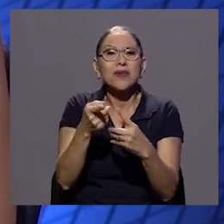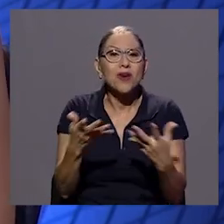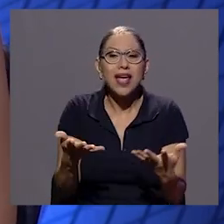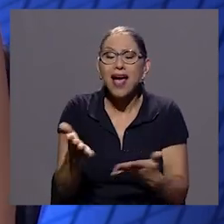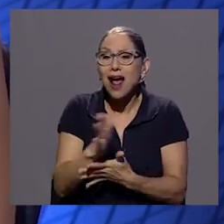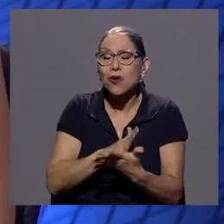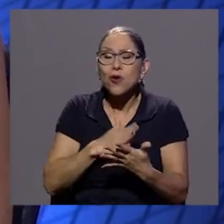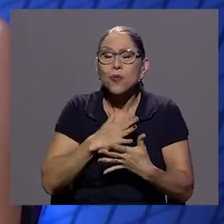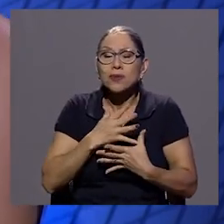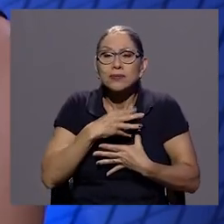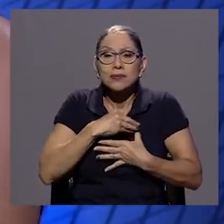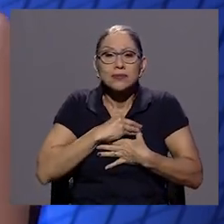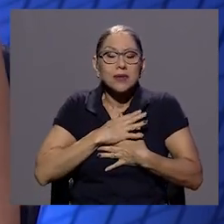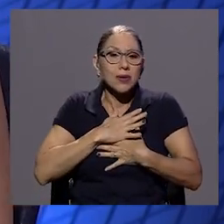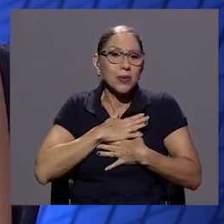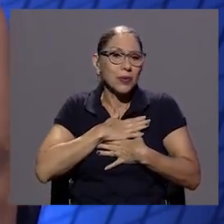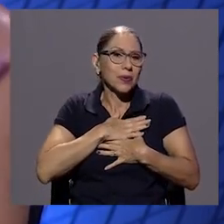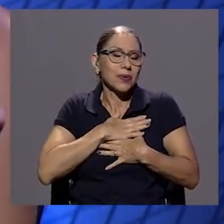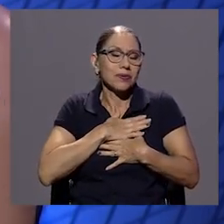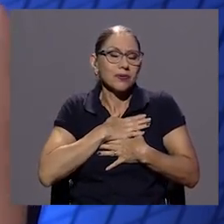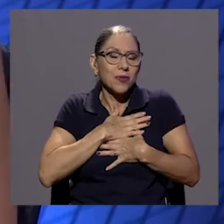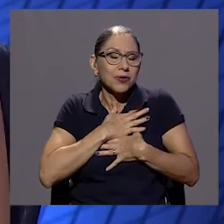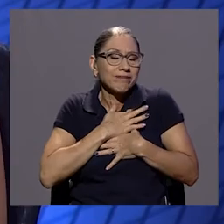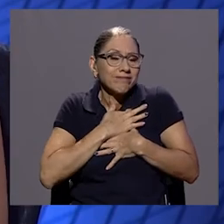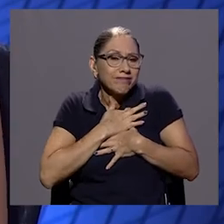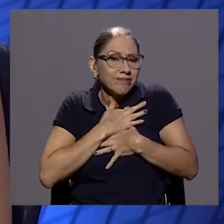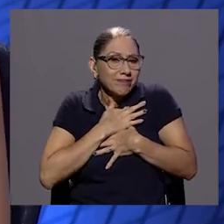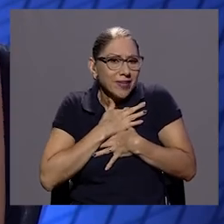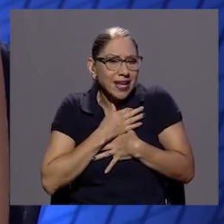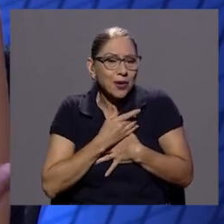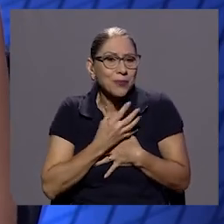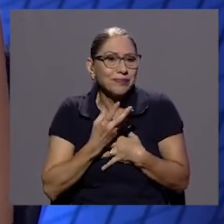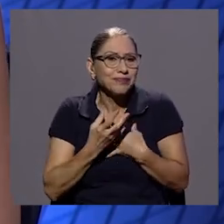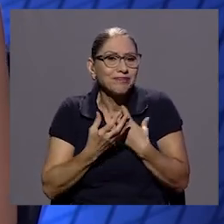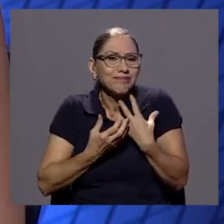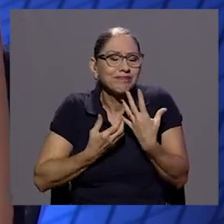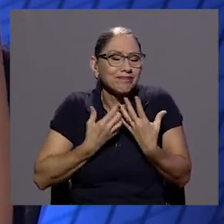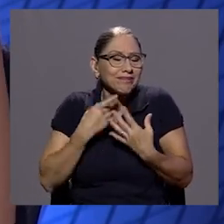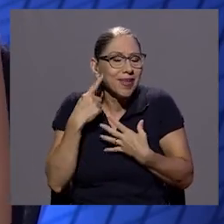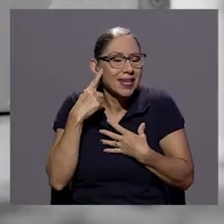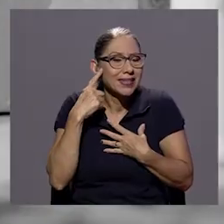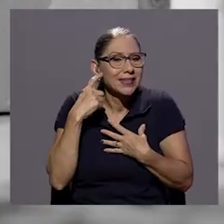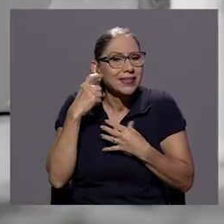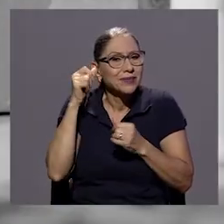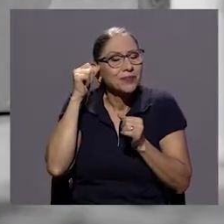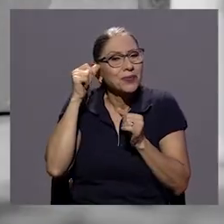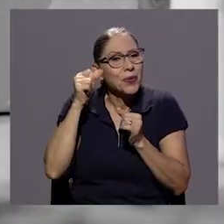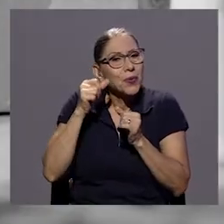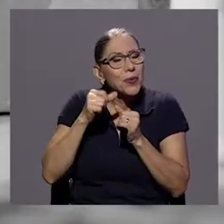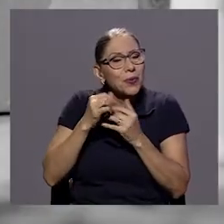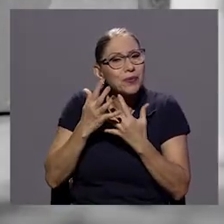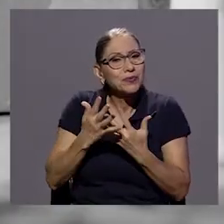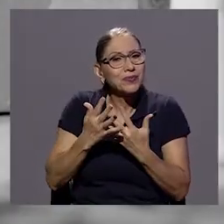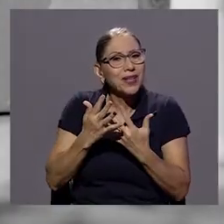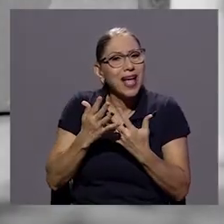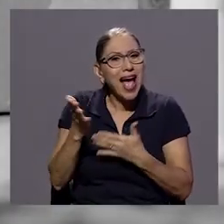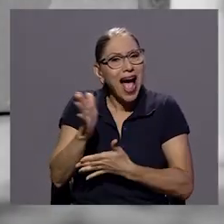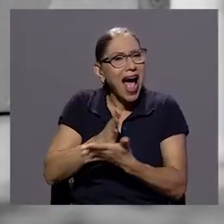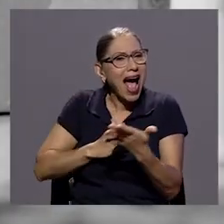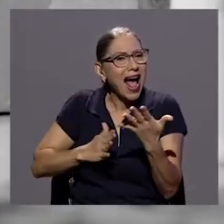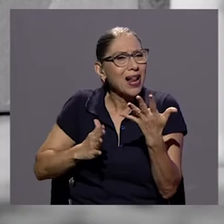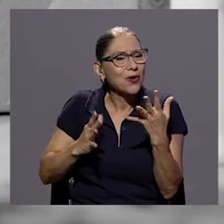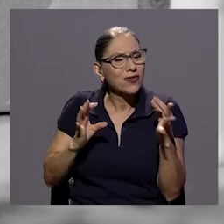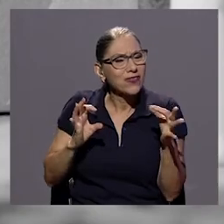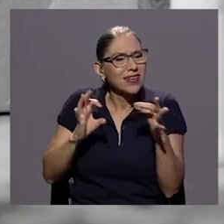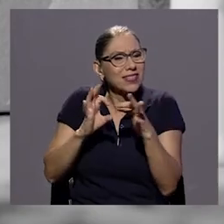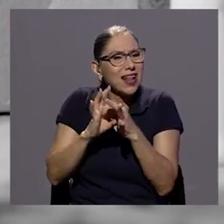como de temporalidad que uno no sabe muy bien cuando ¿verdad? o sea no quería específicamente